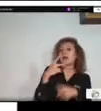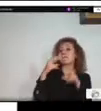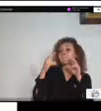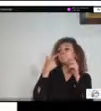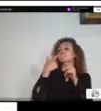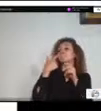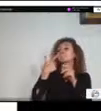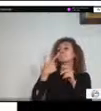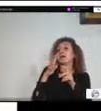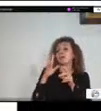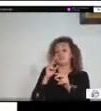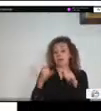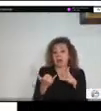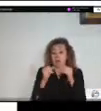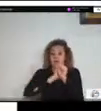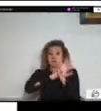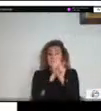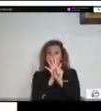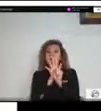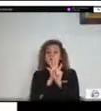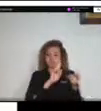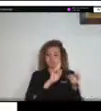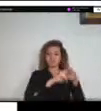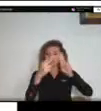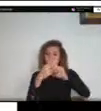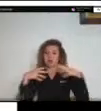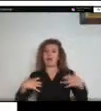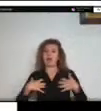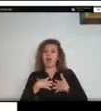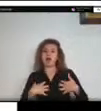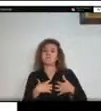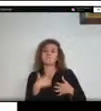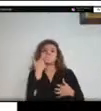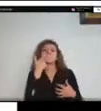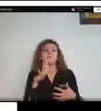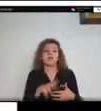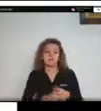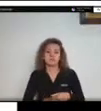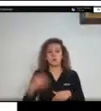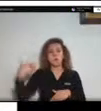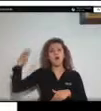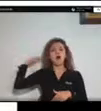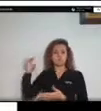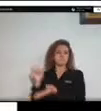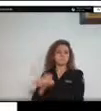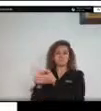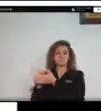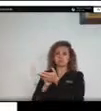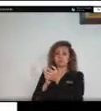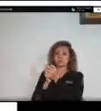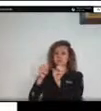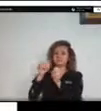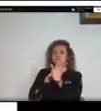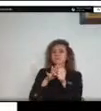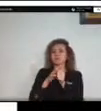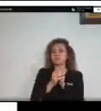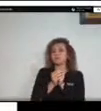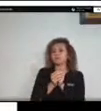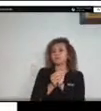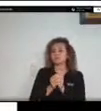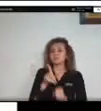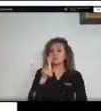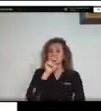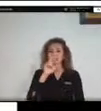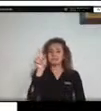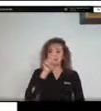relación con las especies incluso otras pandemias otros problemas de salud como lo ha sido el SARS o